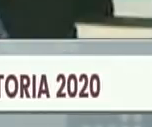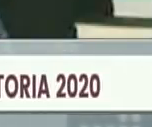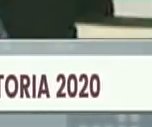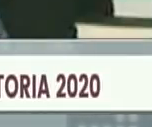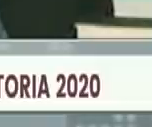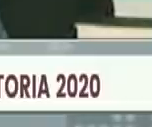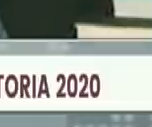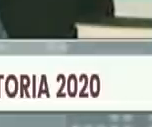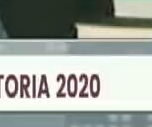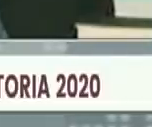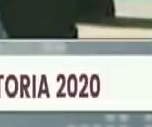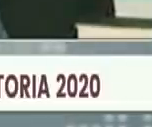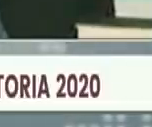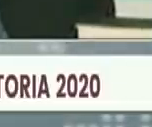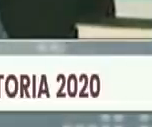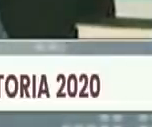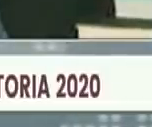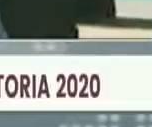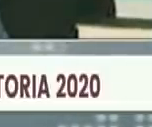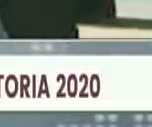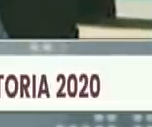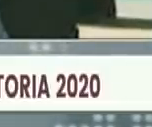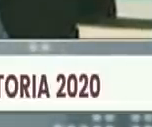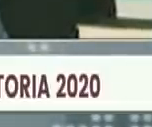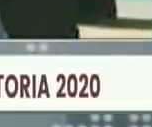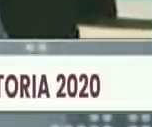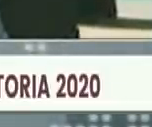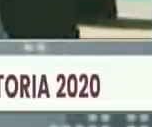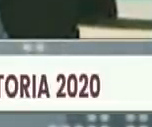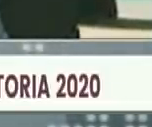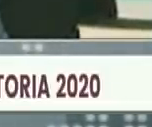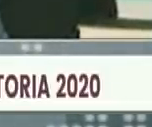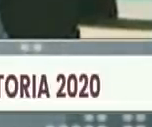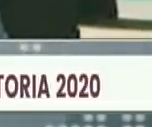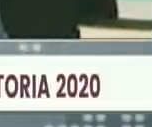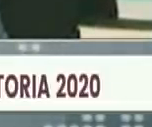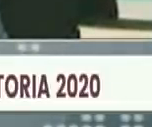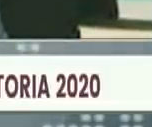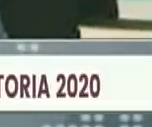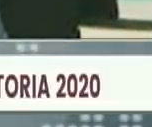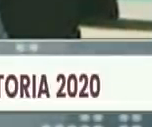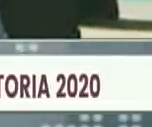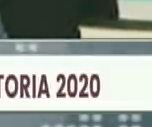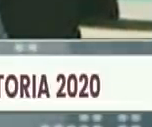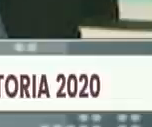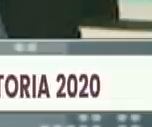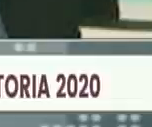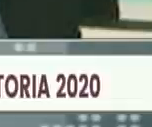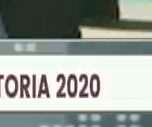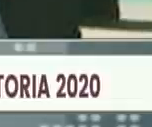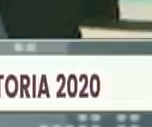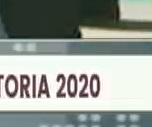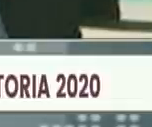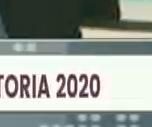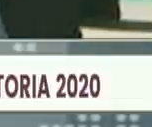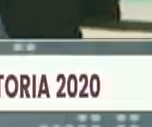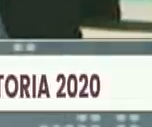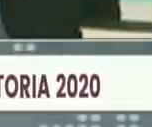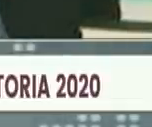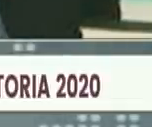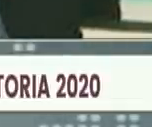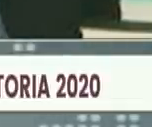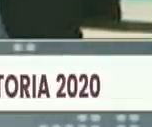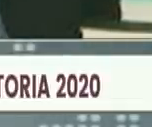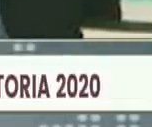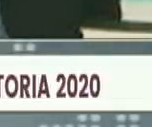y de gran conocimiento de la penetración imperial en un país petrolero como Venezuela. En este año 2021 publica Bolívar